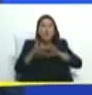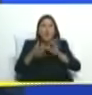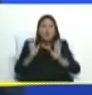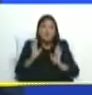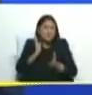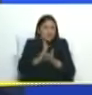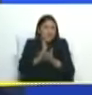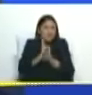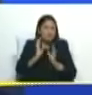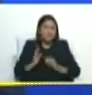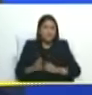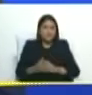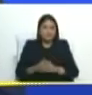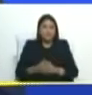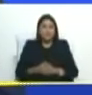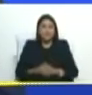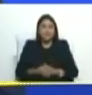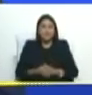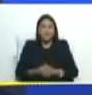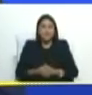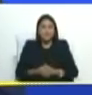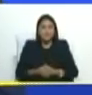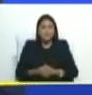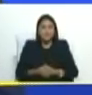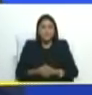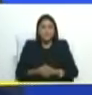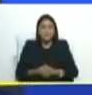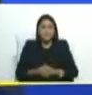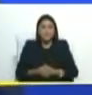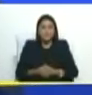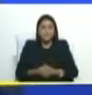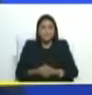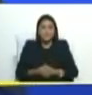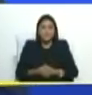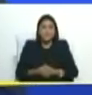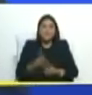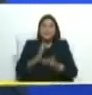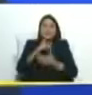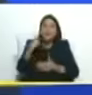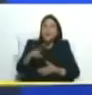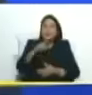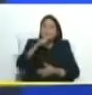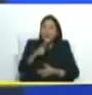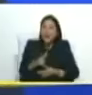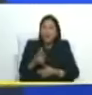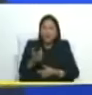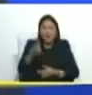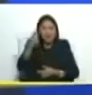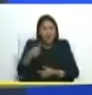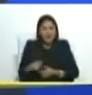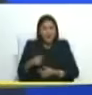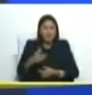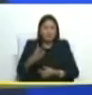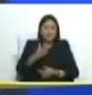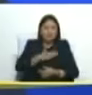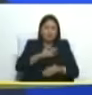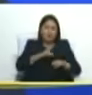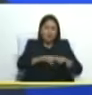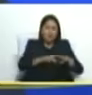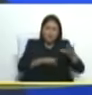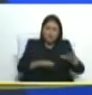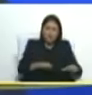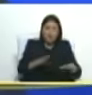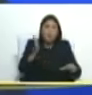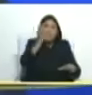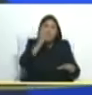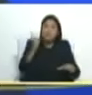y más que aves agoreras siempre hay la maldad desde niño mi